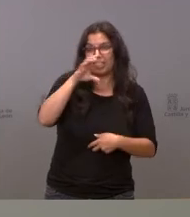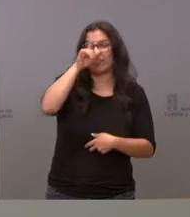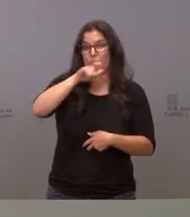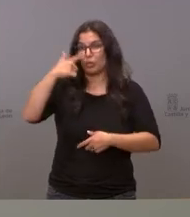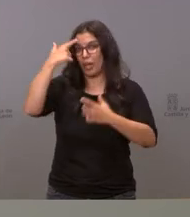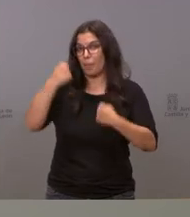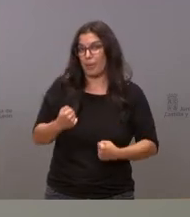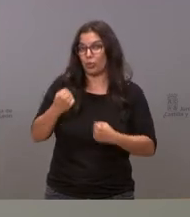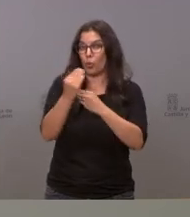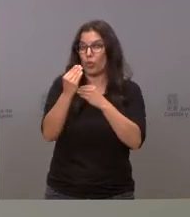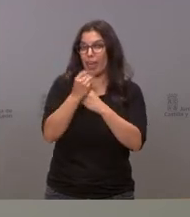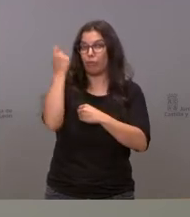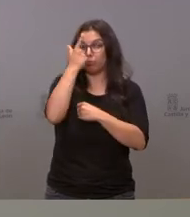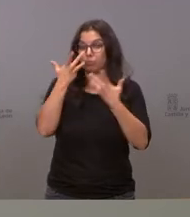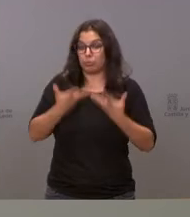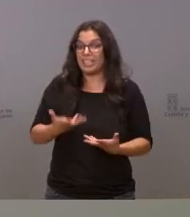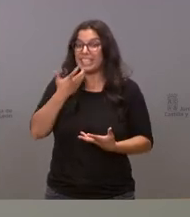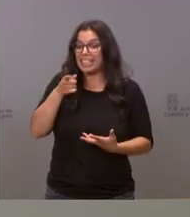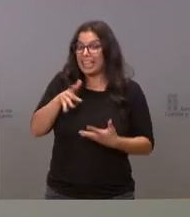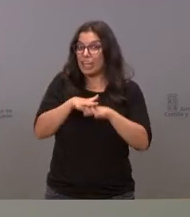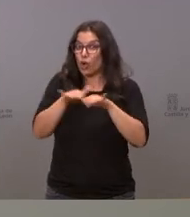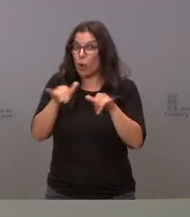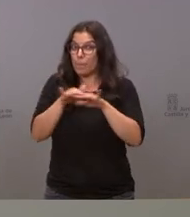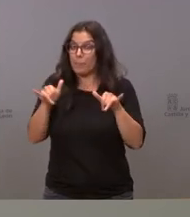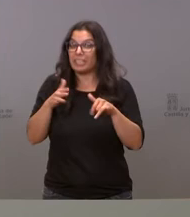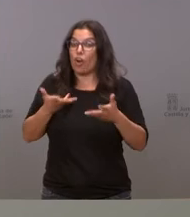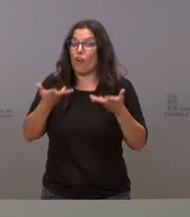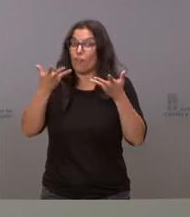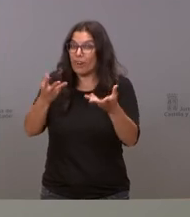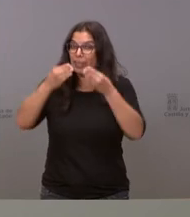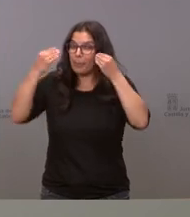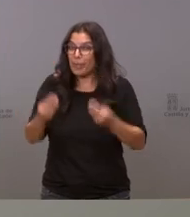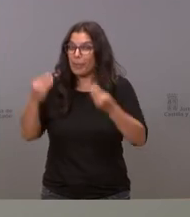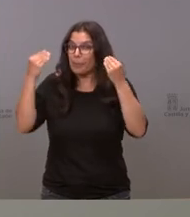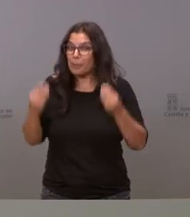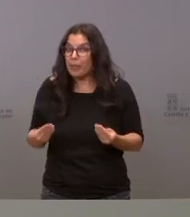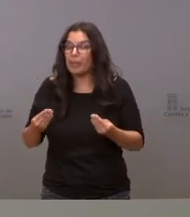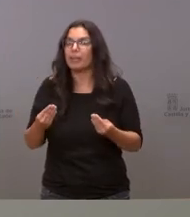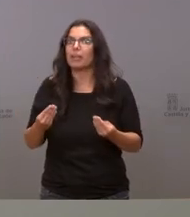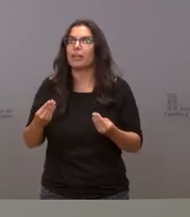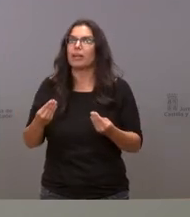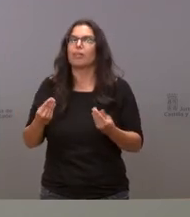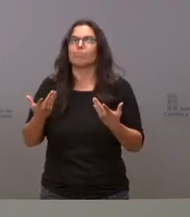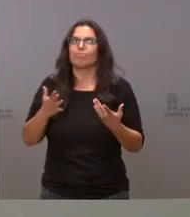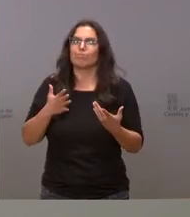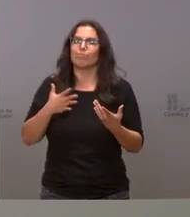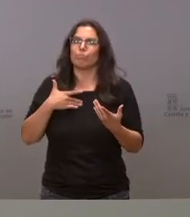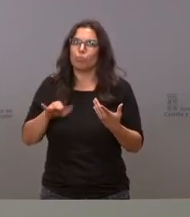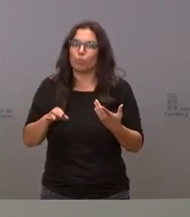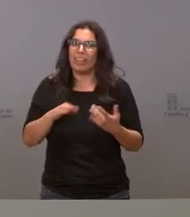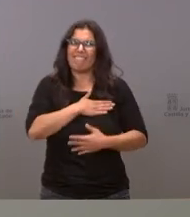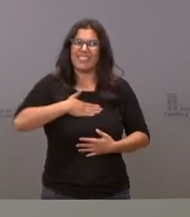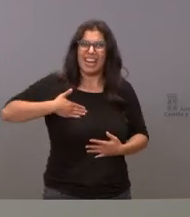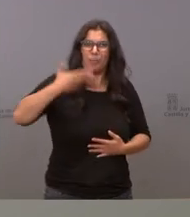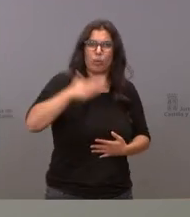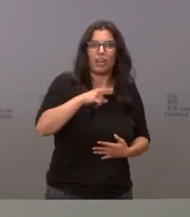que hay muchas cosas que si somos capaces de ofertar unos buenísimos cuidados paliativos pues probablemente el deseo de morir